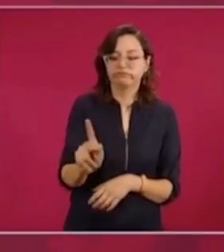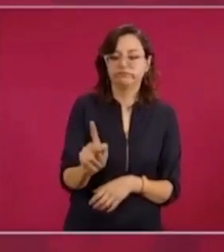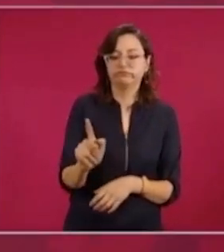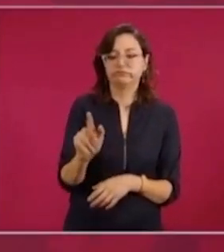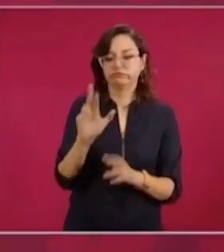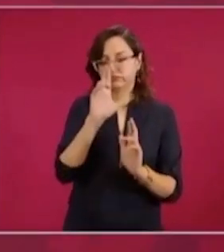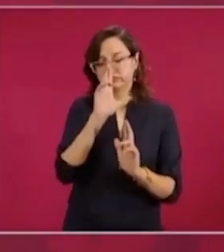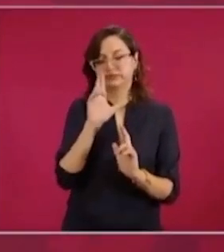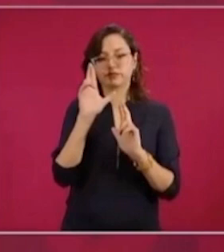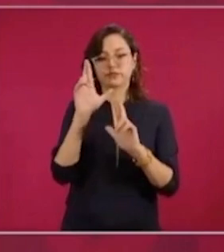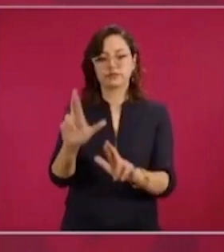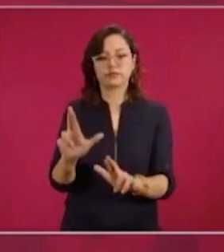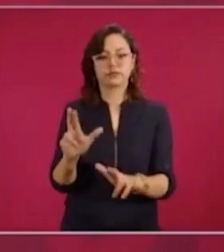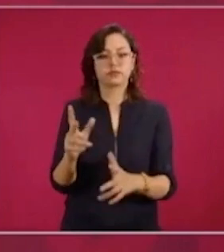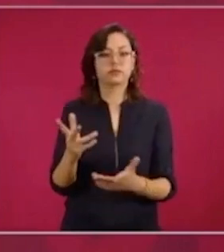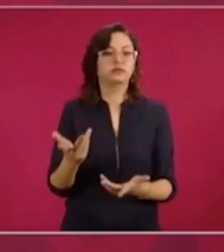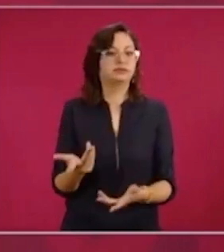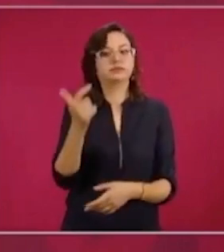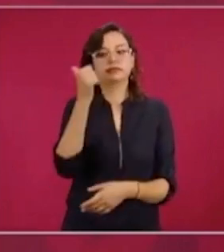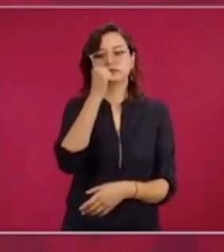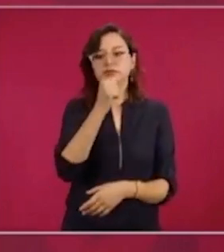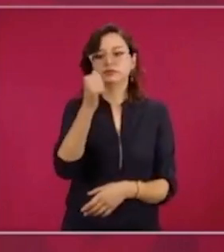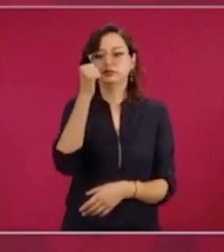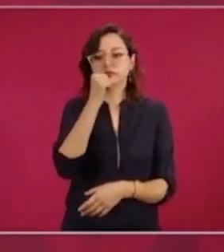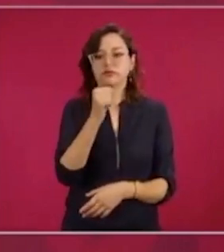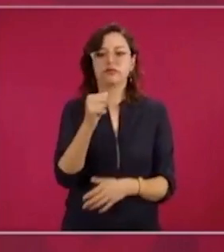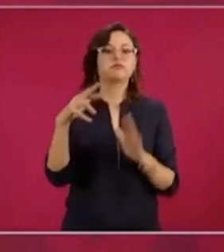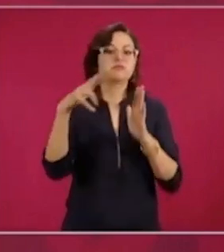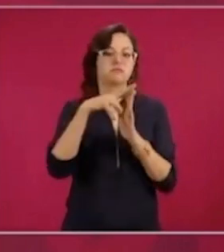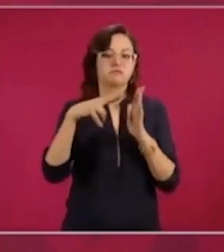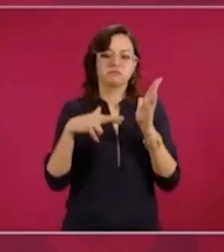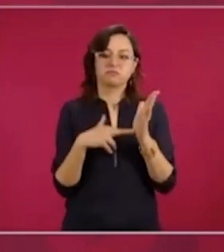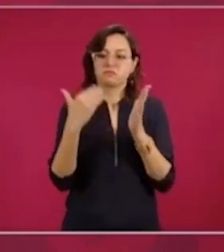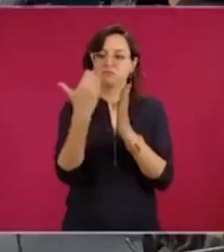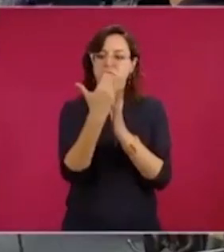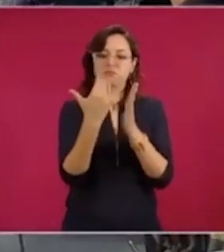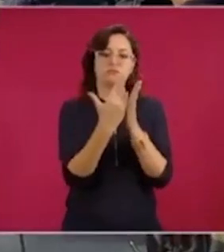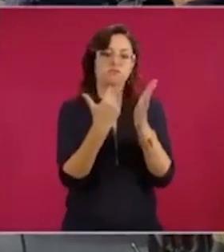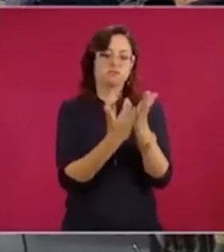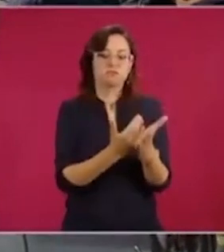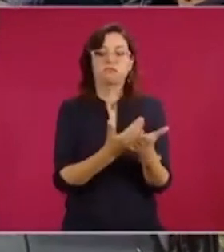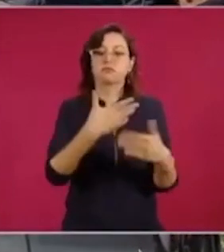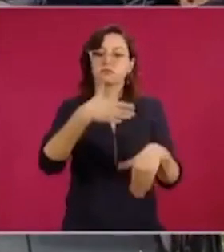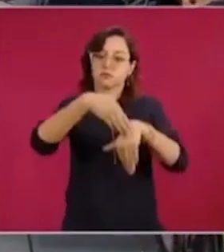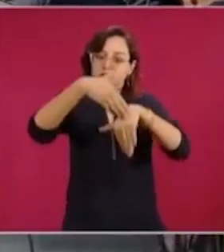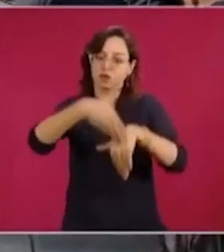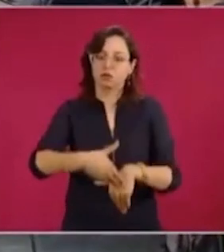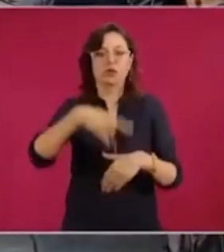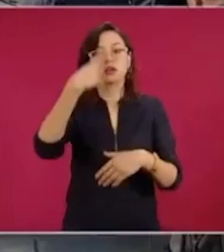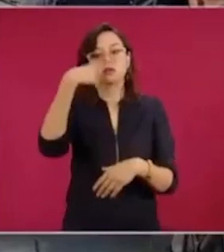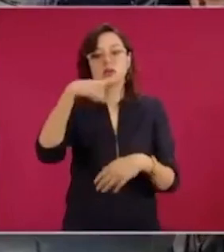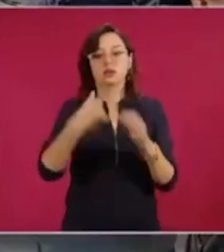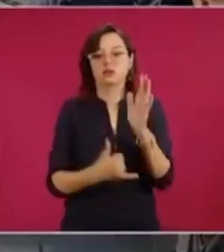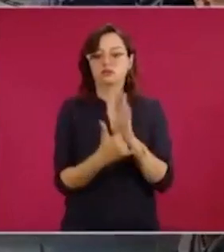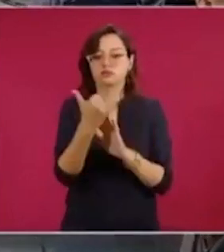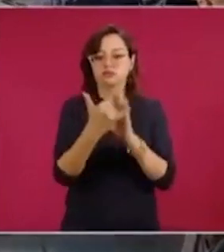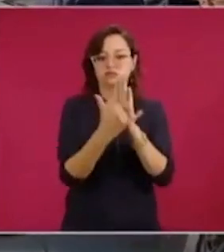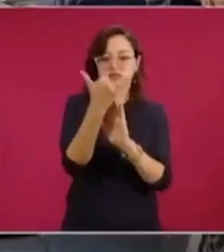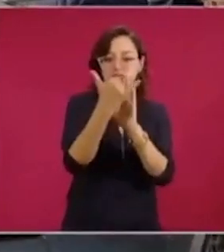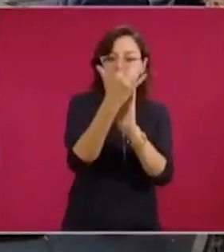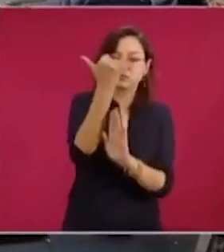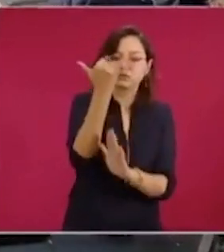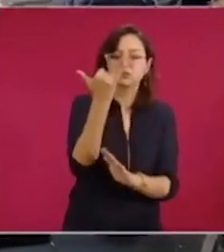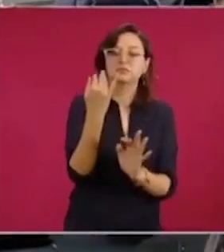que siempre haya algunos reglamentos de construcción que se cumplan,